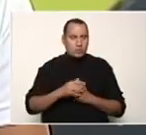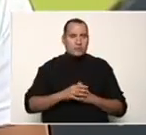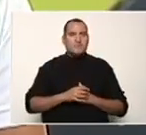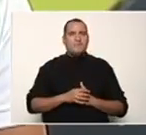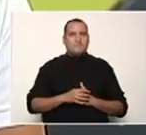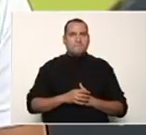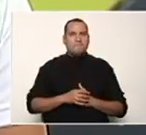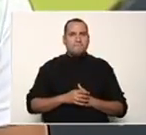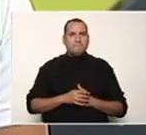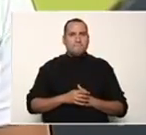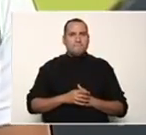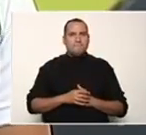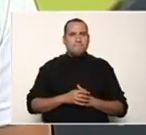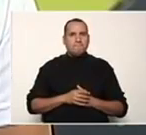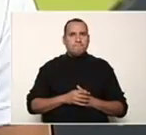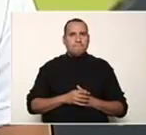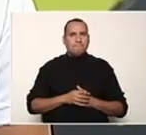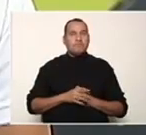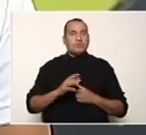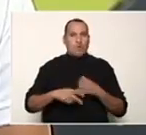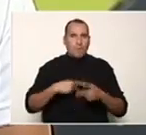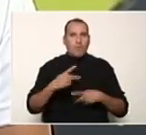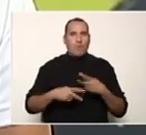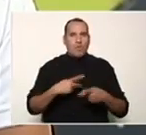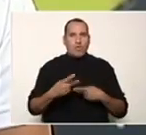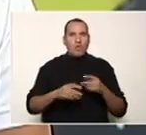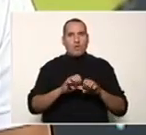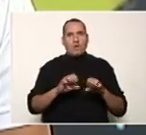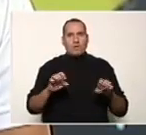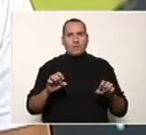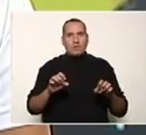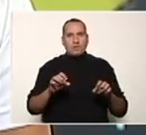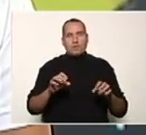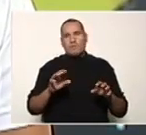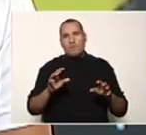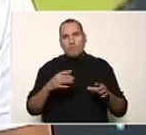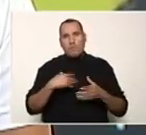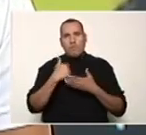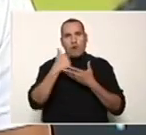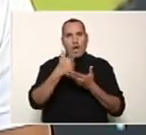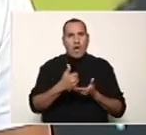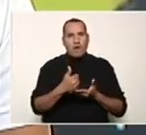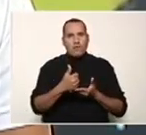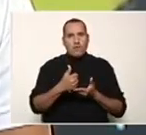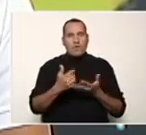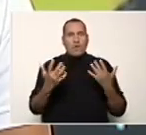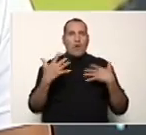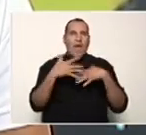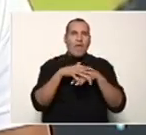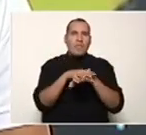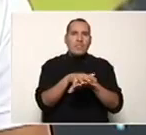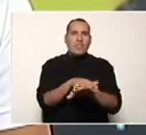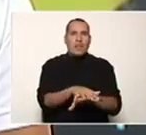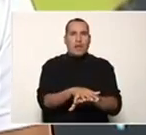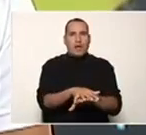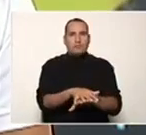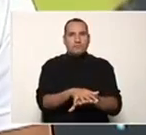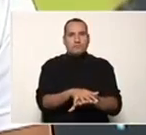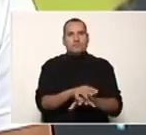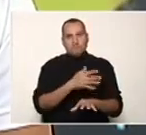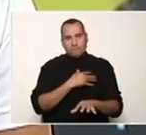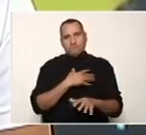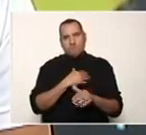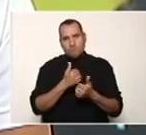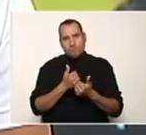lo hace partícipe del proceso educativo, sino que además contribuye con el proceso de integración educativa que venimos